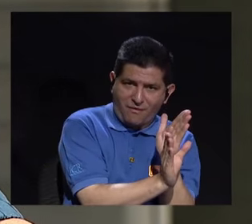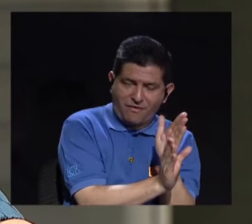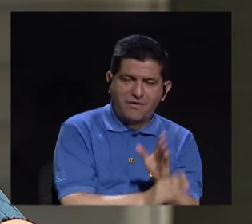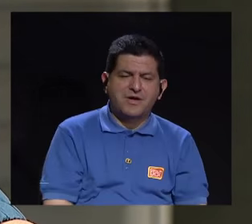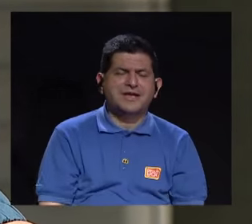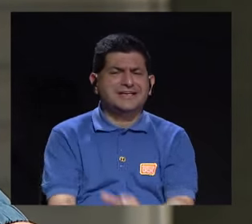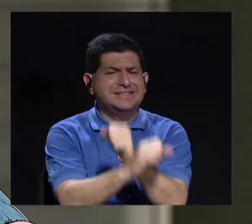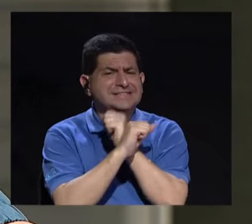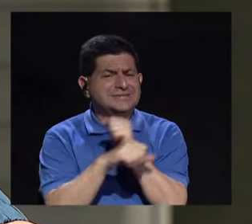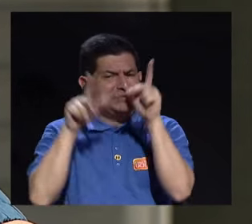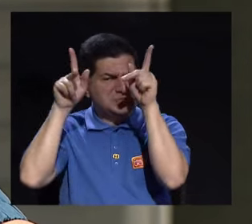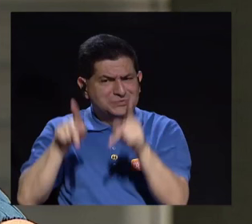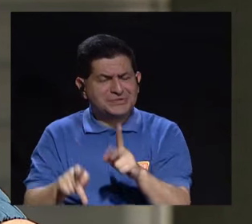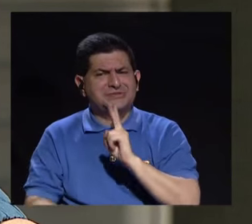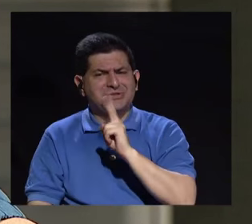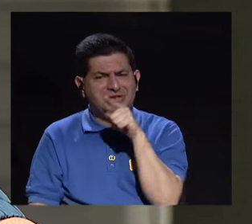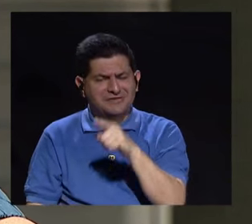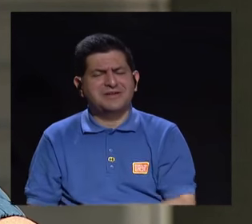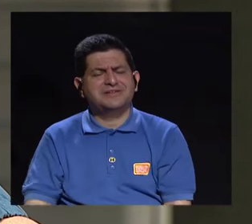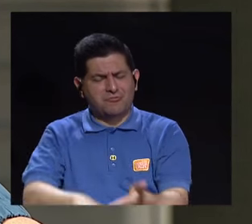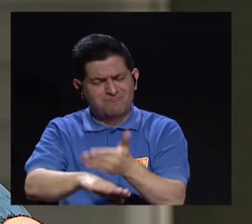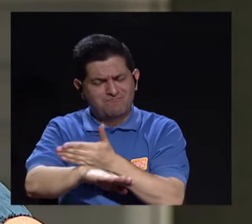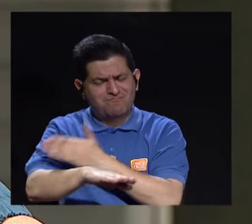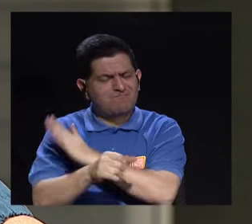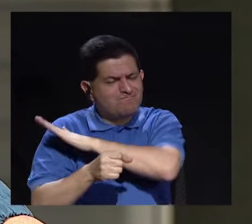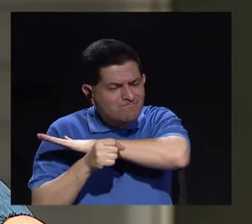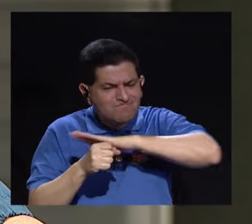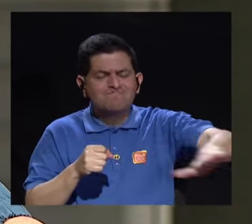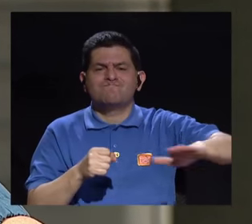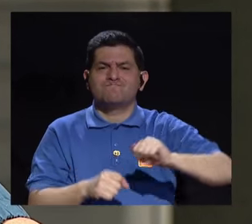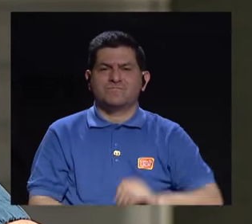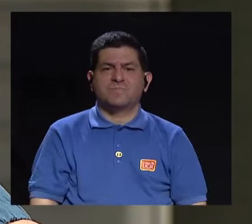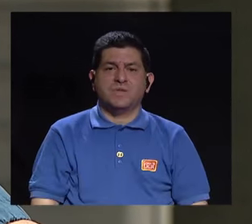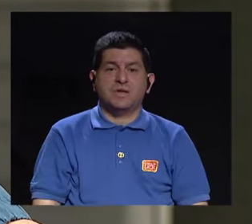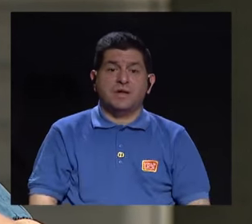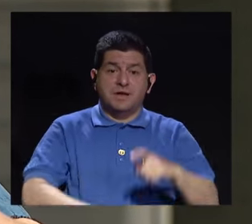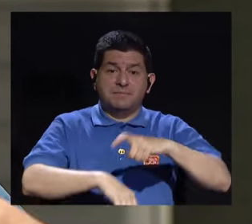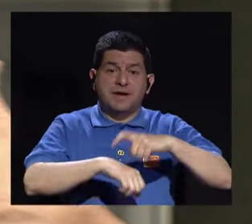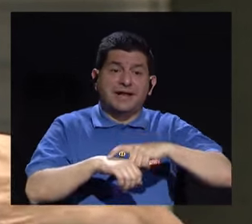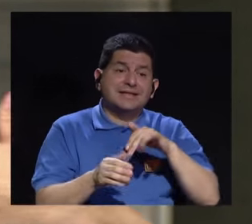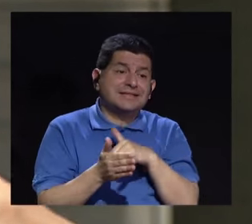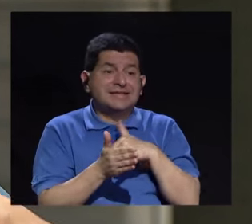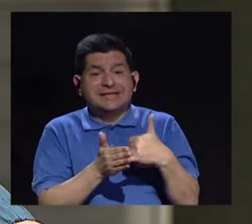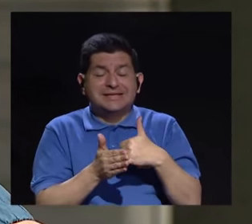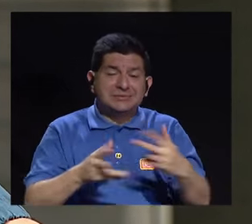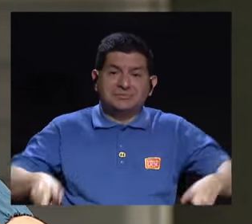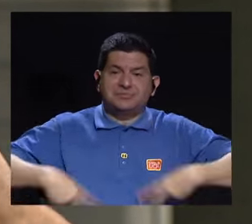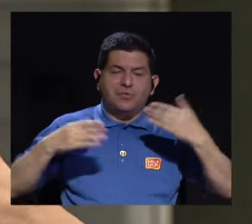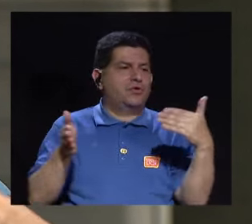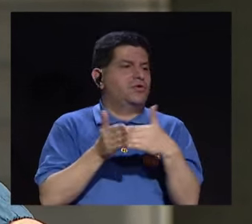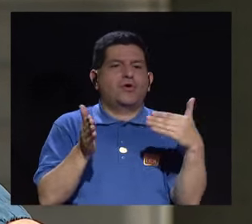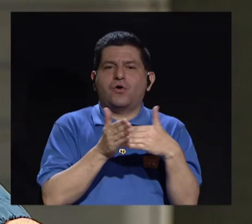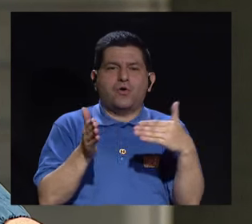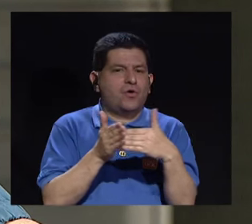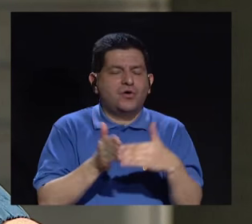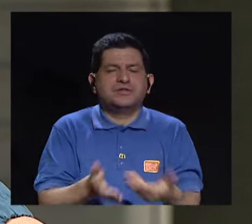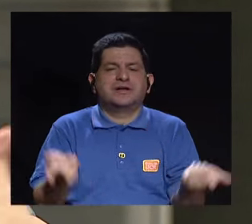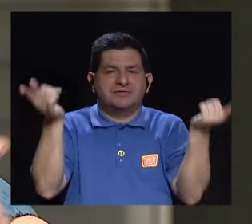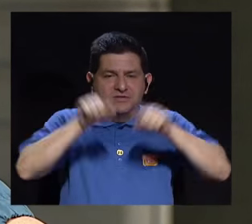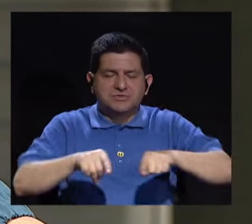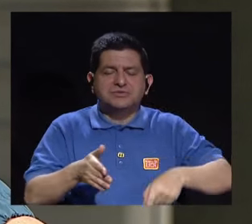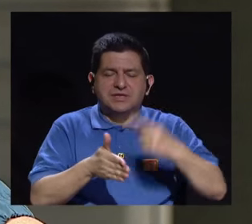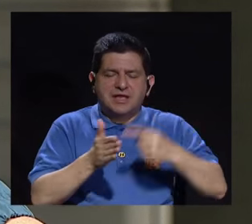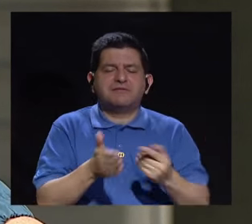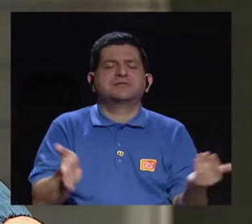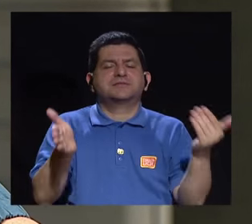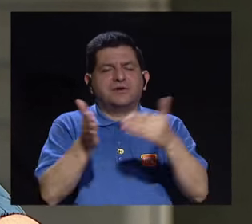y tenemos que estar como muy seguros de que esa persona realmente se ha recuperado totalmente para que en los periodos vulnerables de su vida no vuelva a recaer, porque a veces